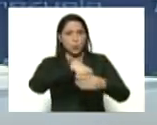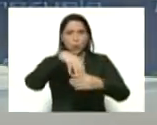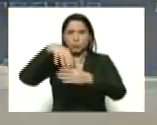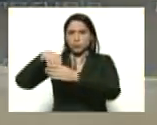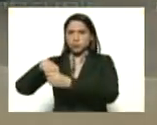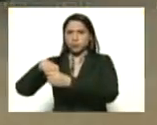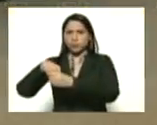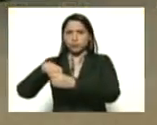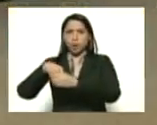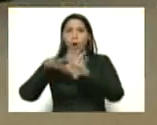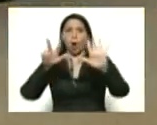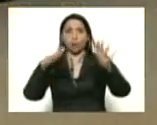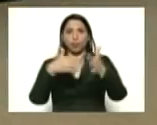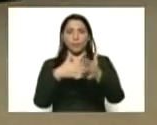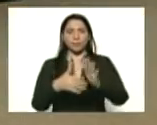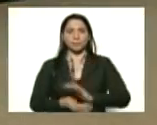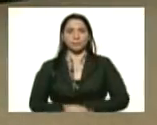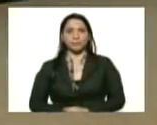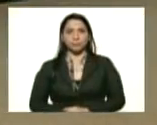8 mil